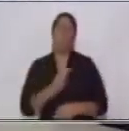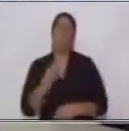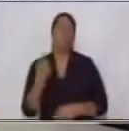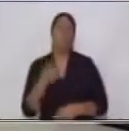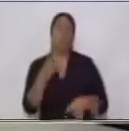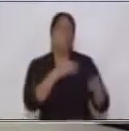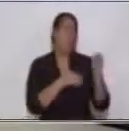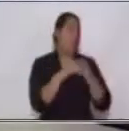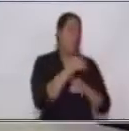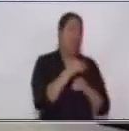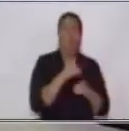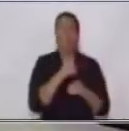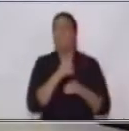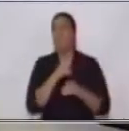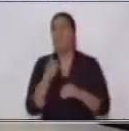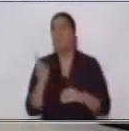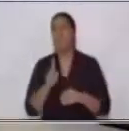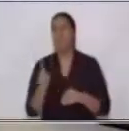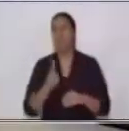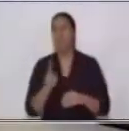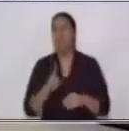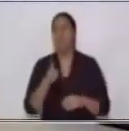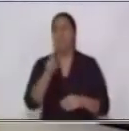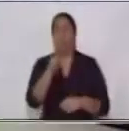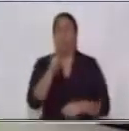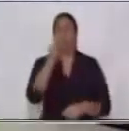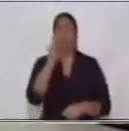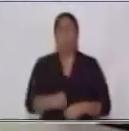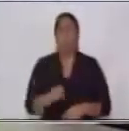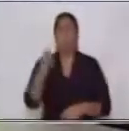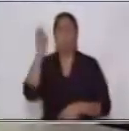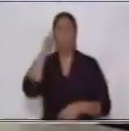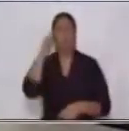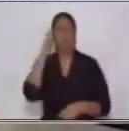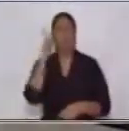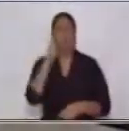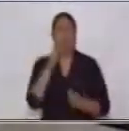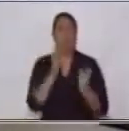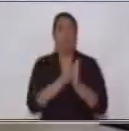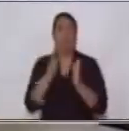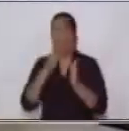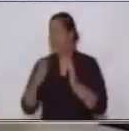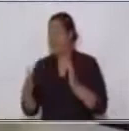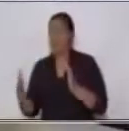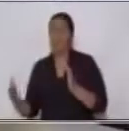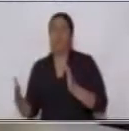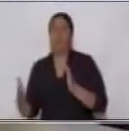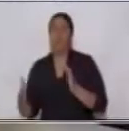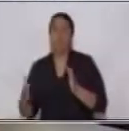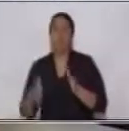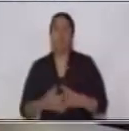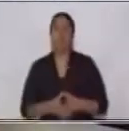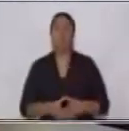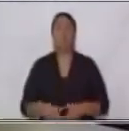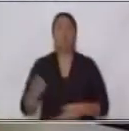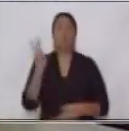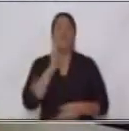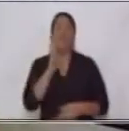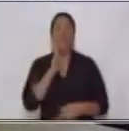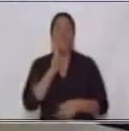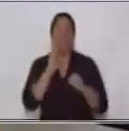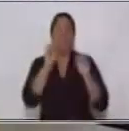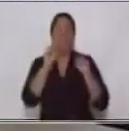debes recordar la estructura hay una estructura específica el verbo ser conjugado